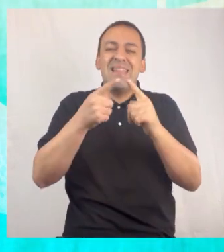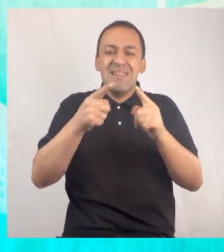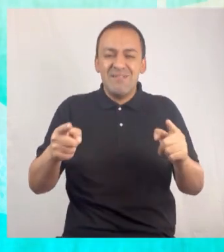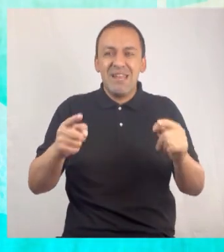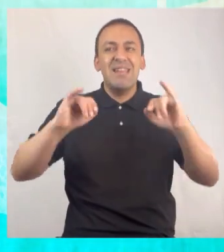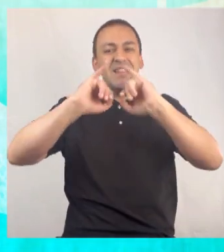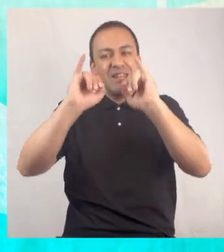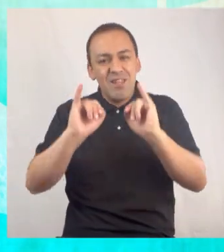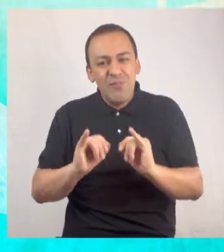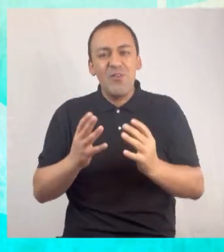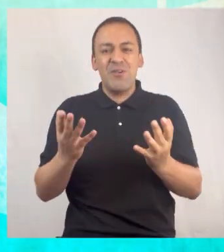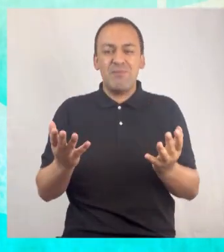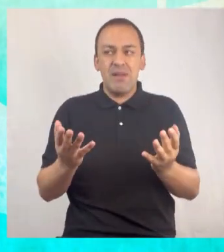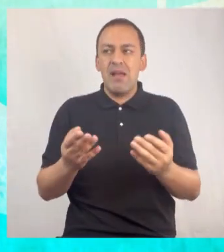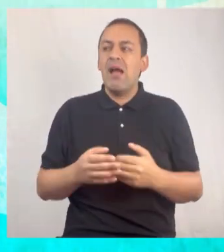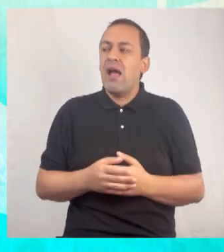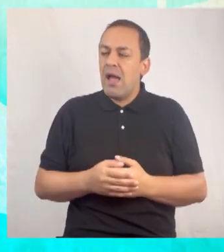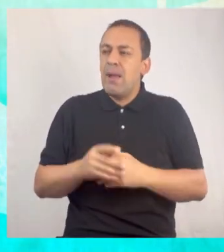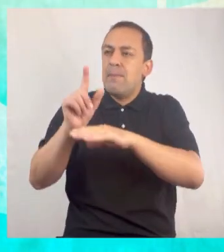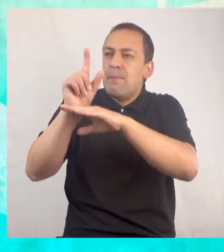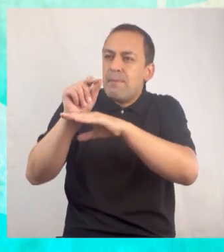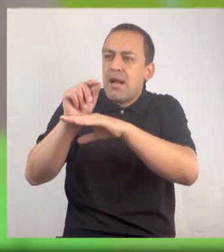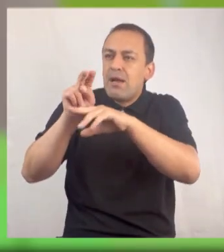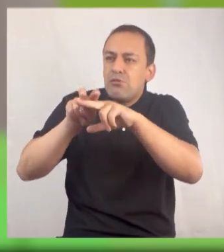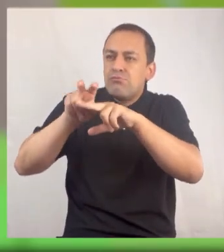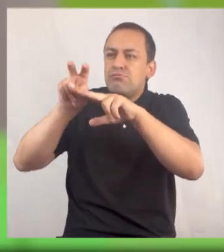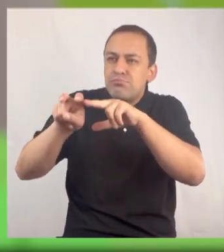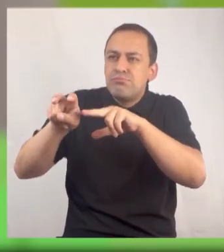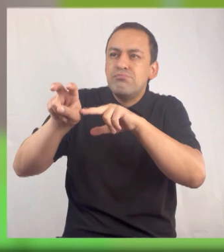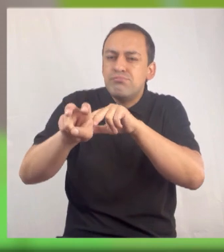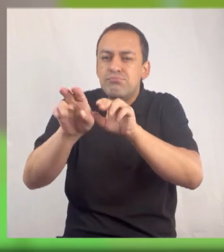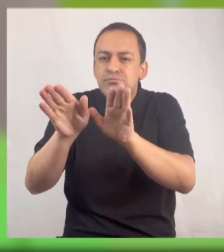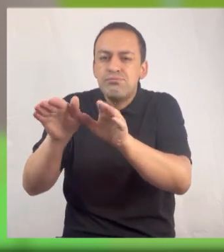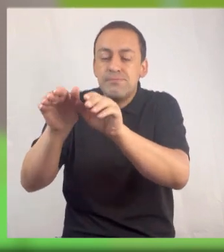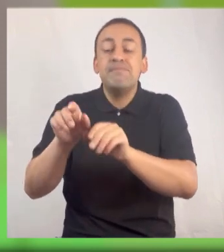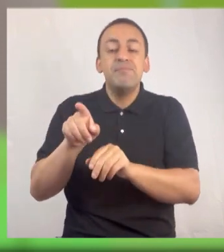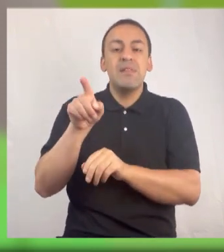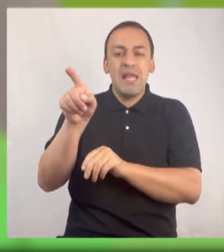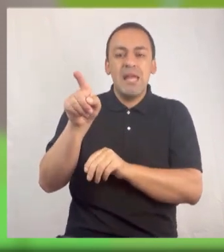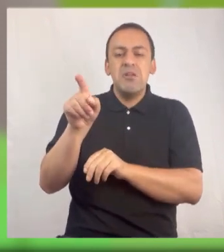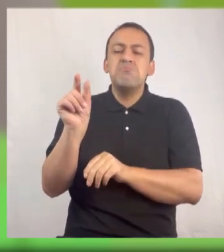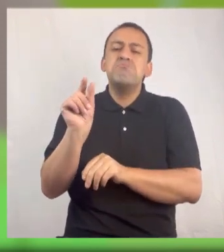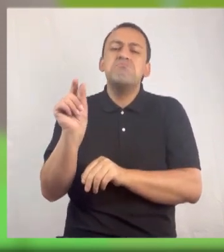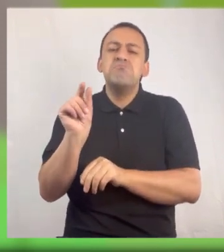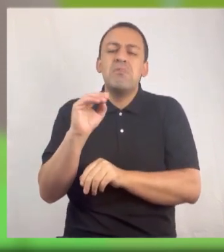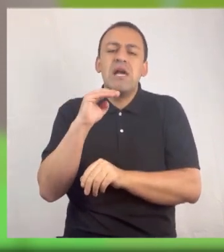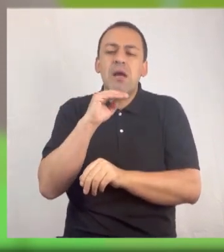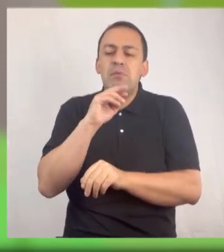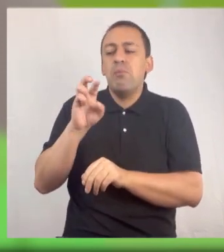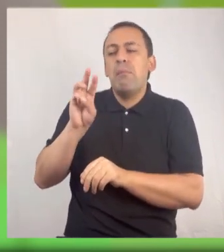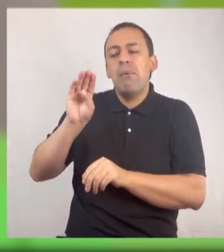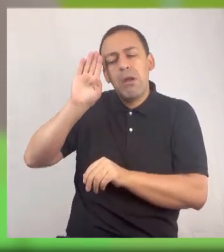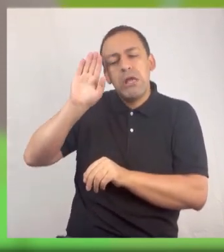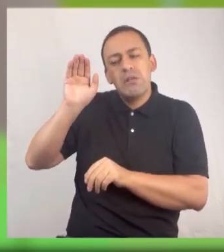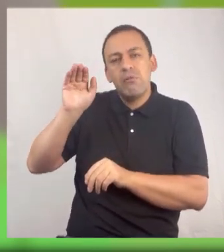vientre nos hace tener diferente comportamiento. ¿Por eso el pajarito trataba de volar solo? Ellos se